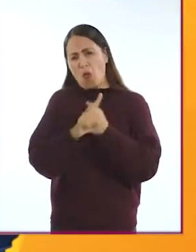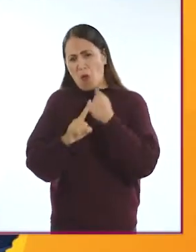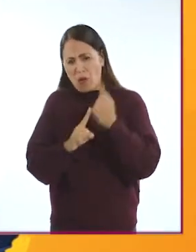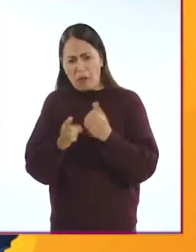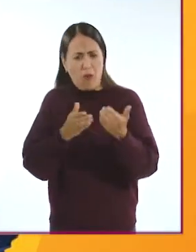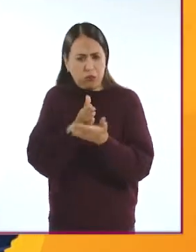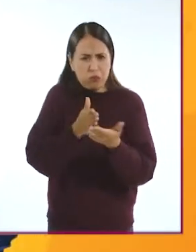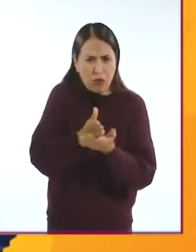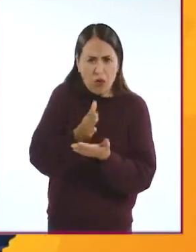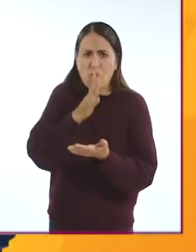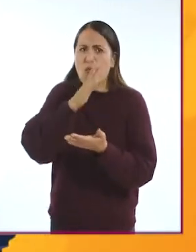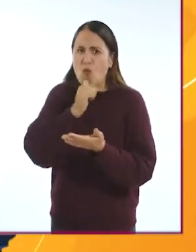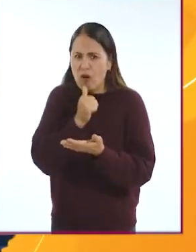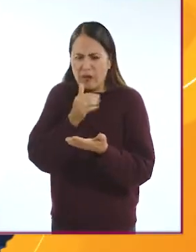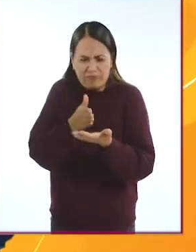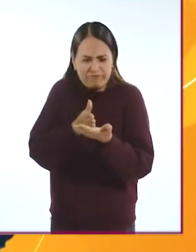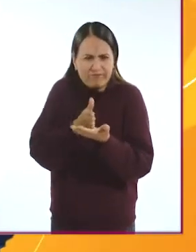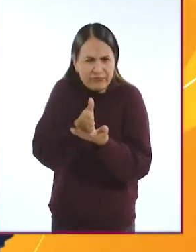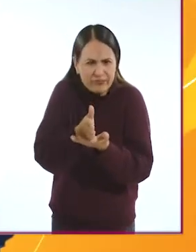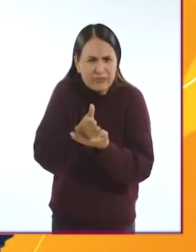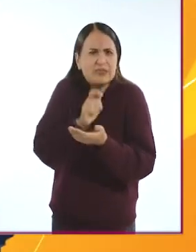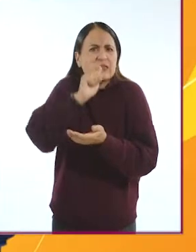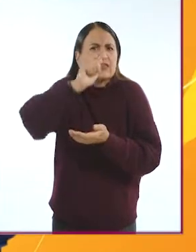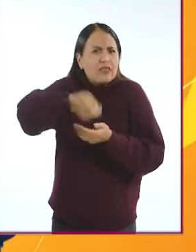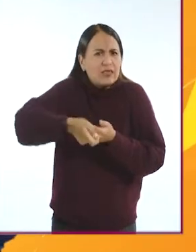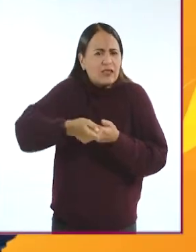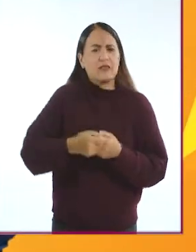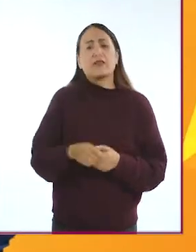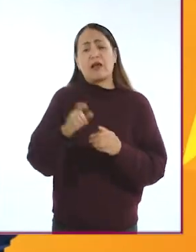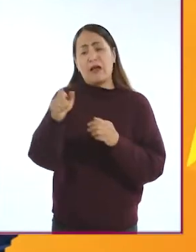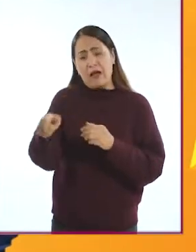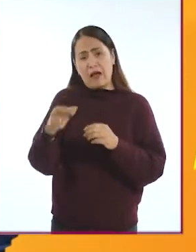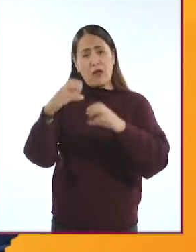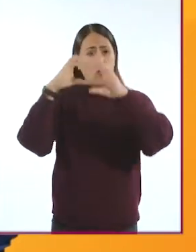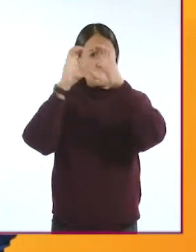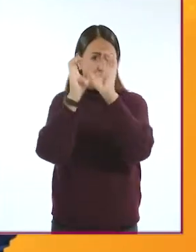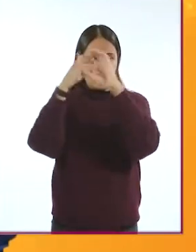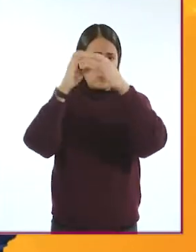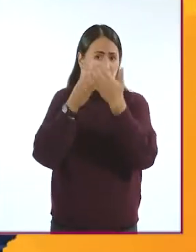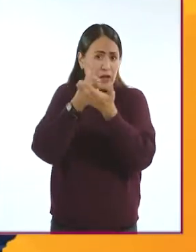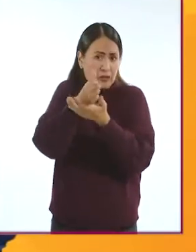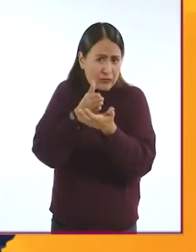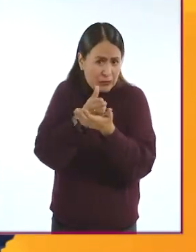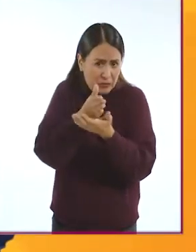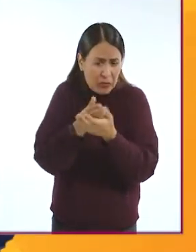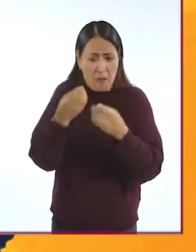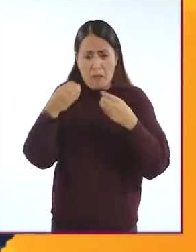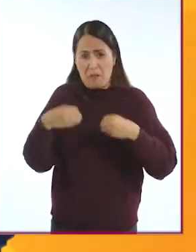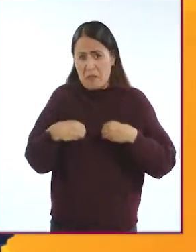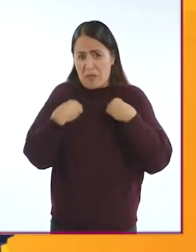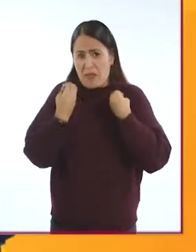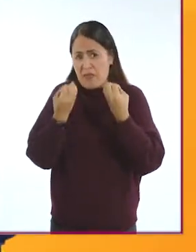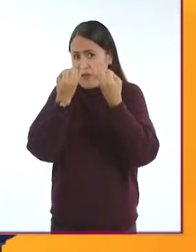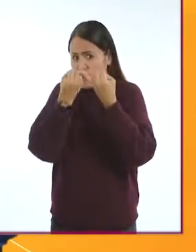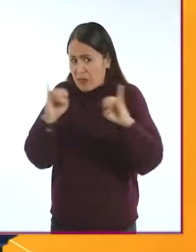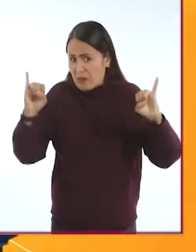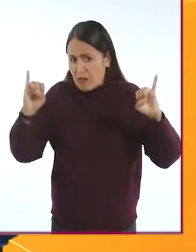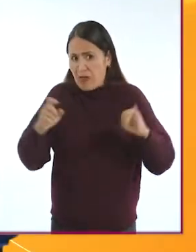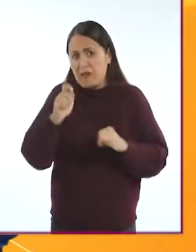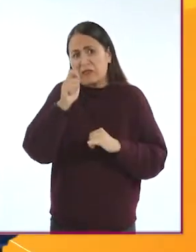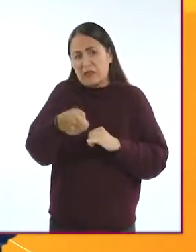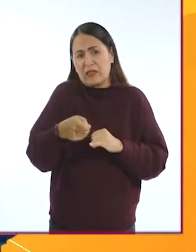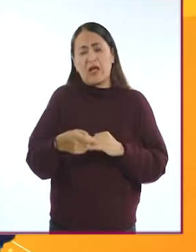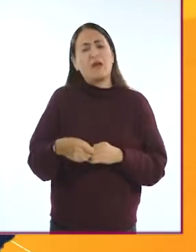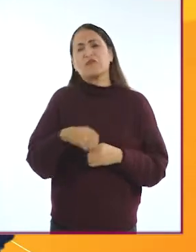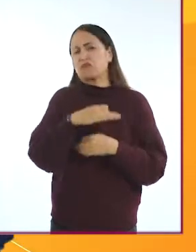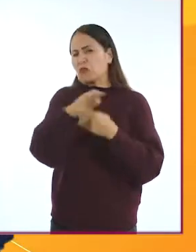problemas de accesibilidad. ¿Y qué es la accesibilidad? De acuerdo con el Observatorio de la Accesibilidad y la Vida Independiente, es una condición que